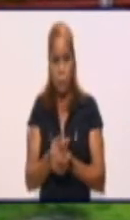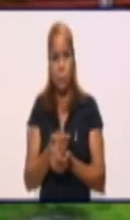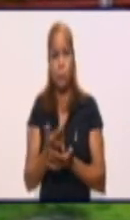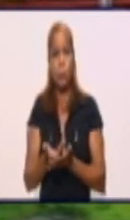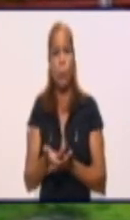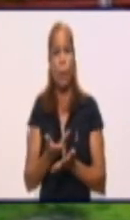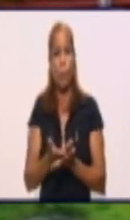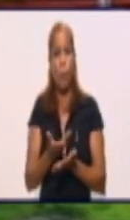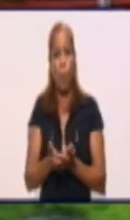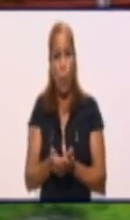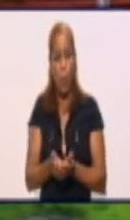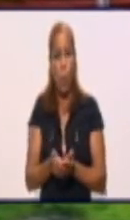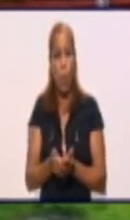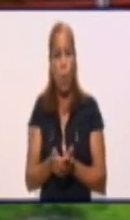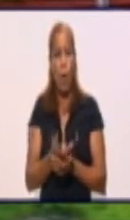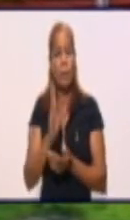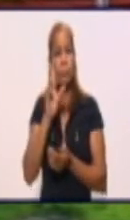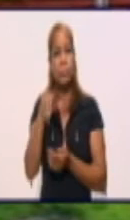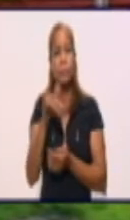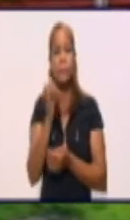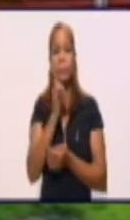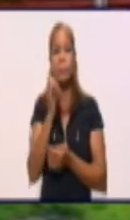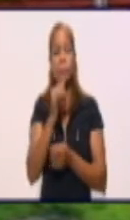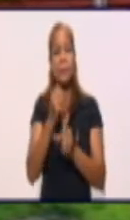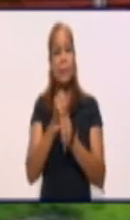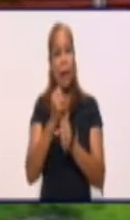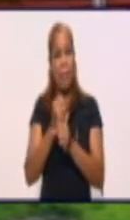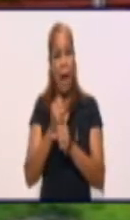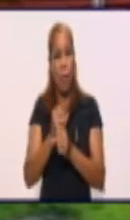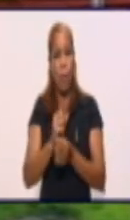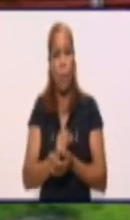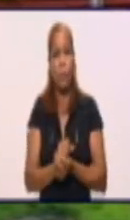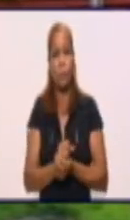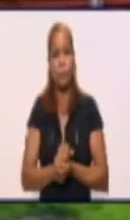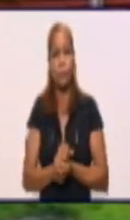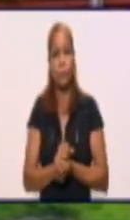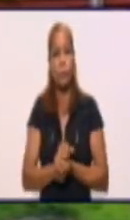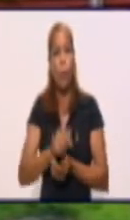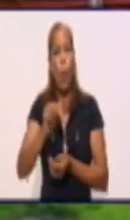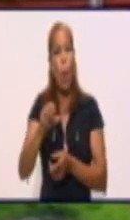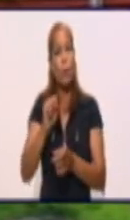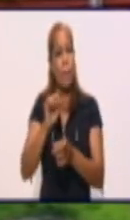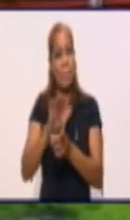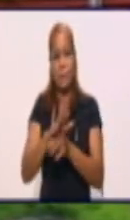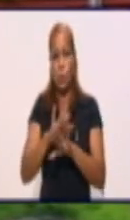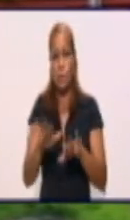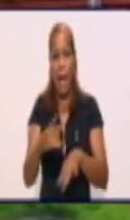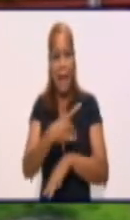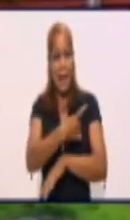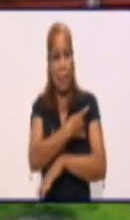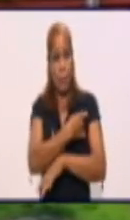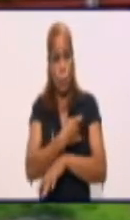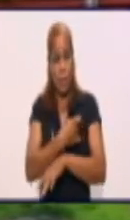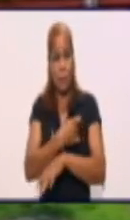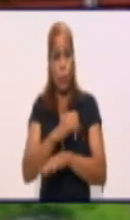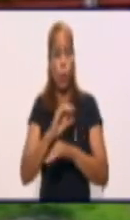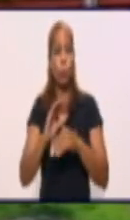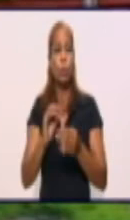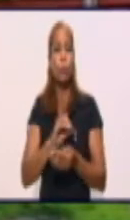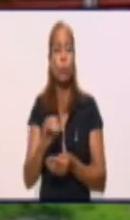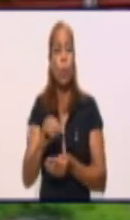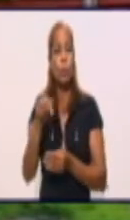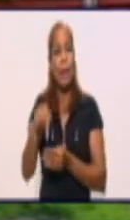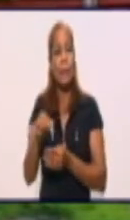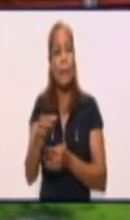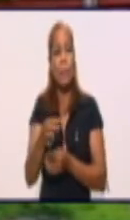ha preparado la periodista Catiusca León. Hoy comenzó la vacunación, o sea, todo lo que tiene que ver